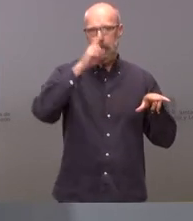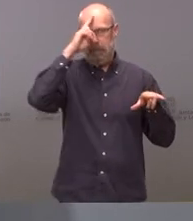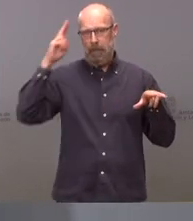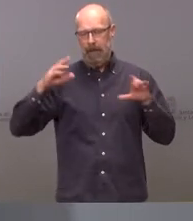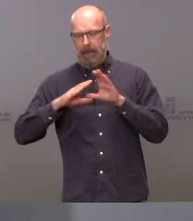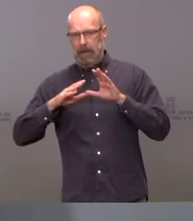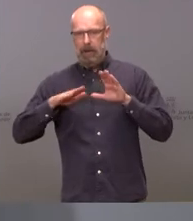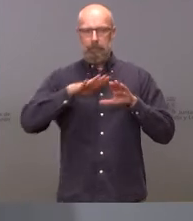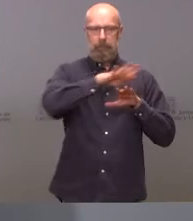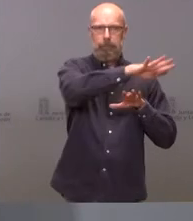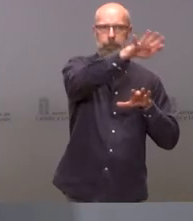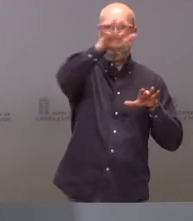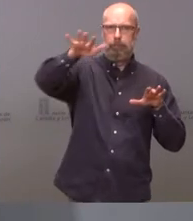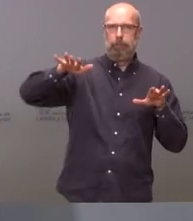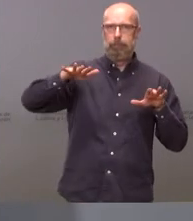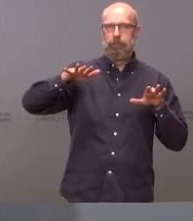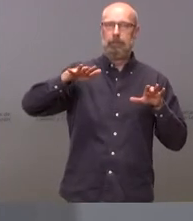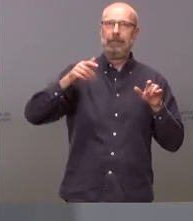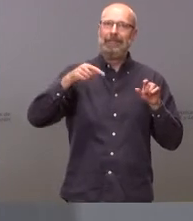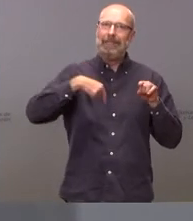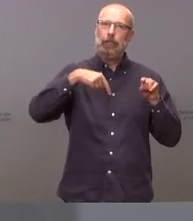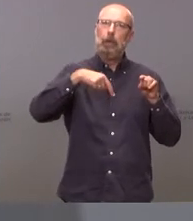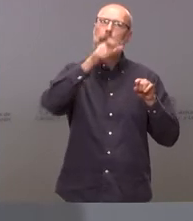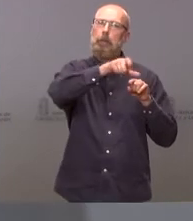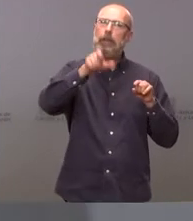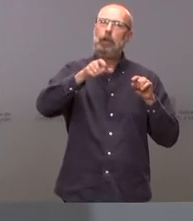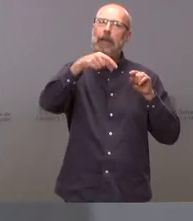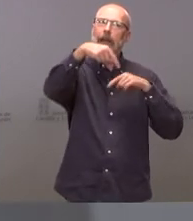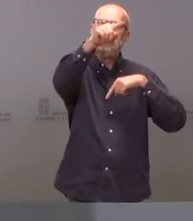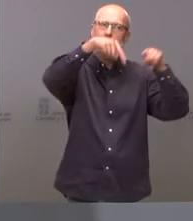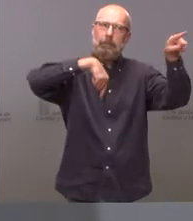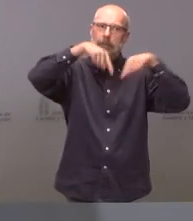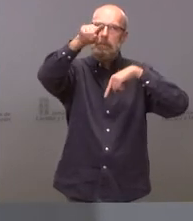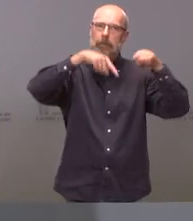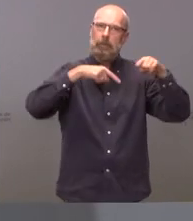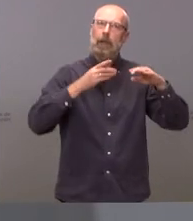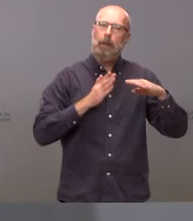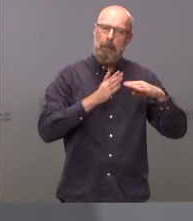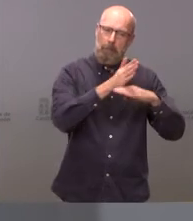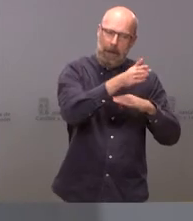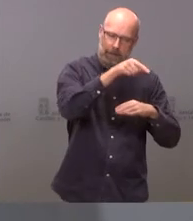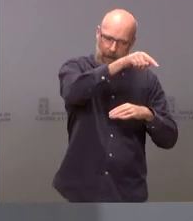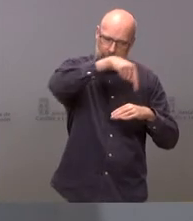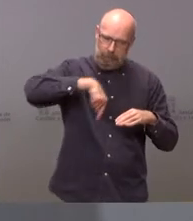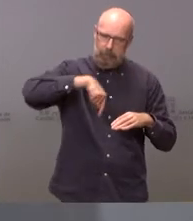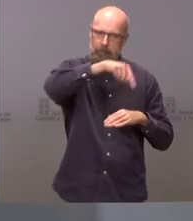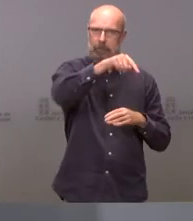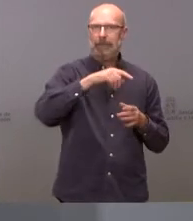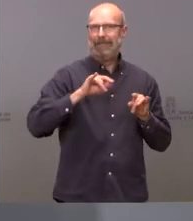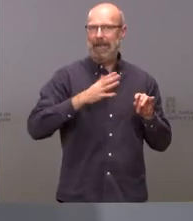sitios que hay que atravesar cuando uno construye un ferrocarril que hay que atravesar cuando uno